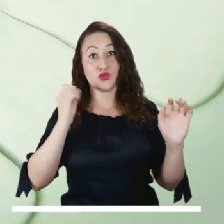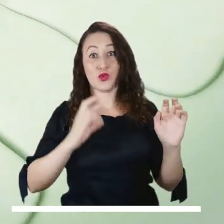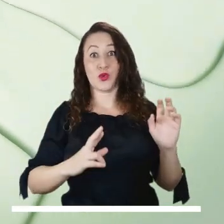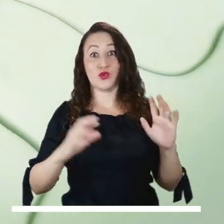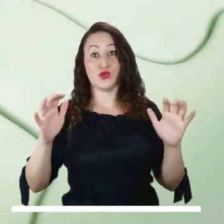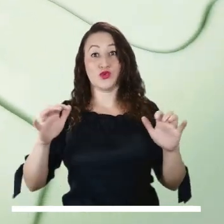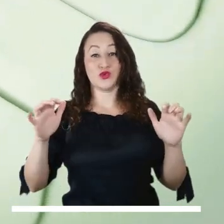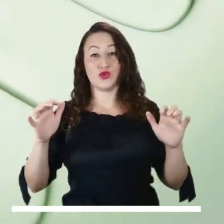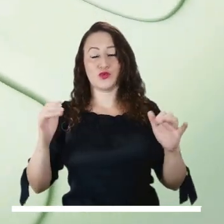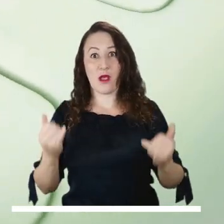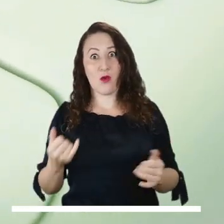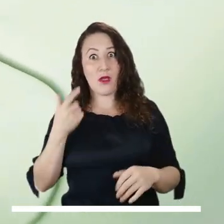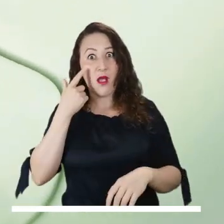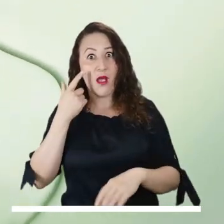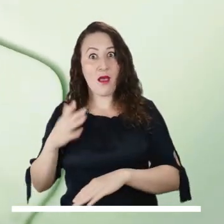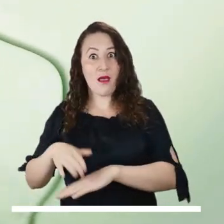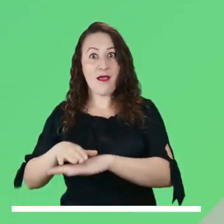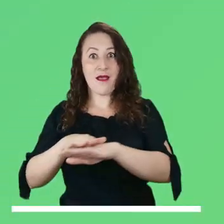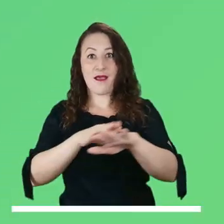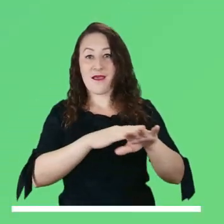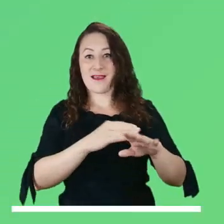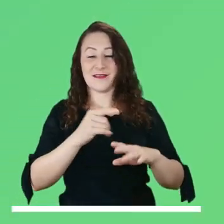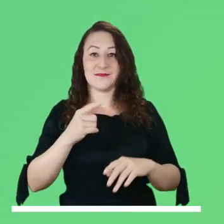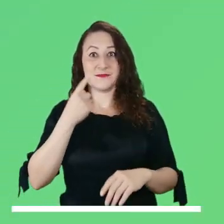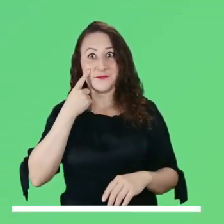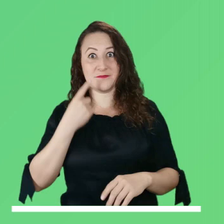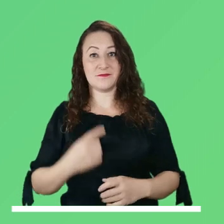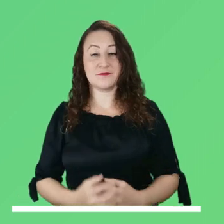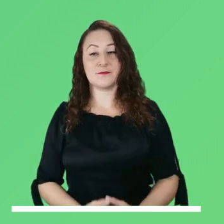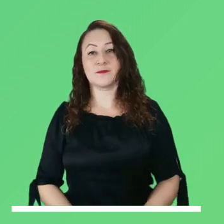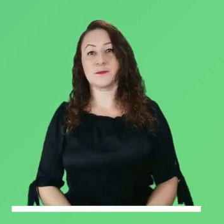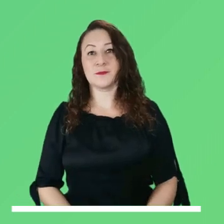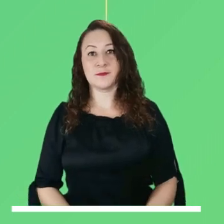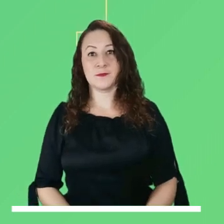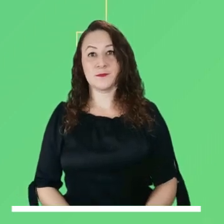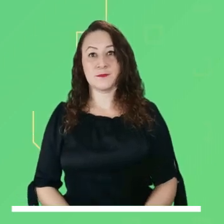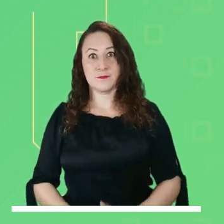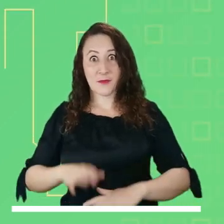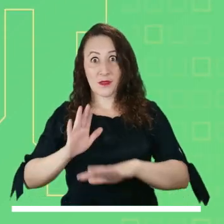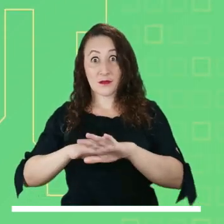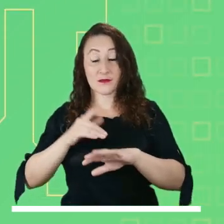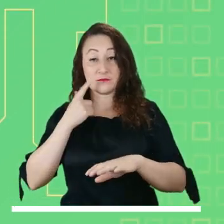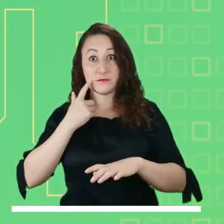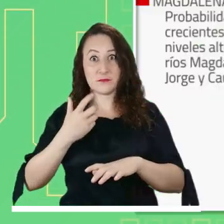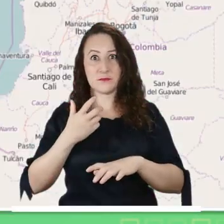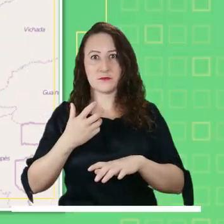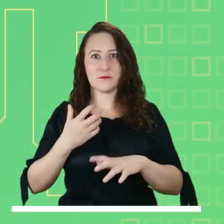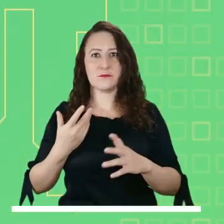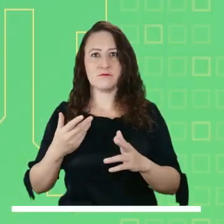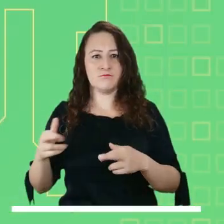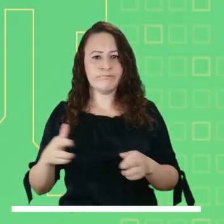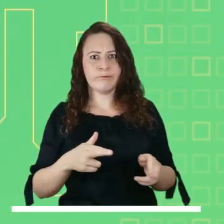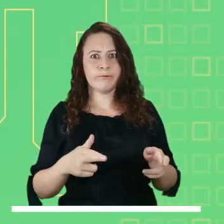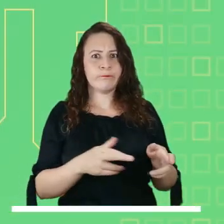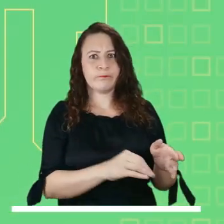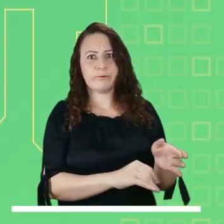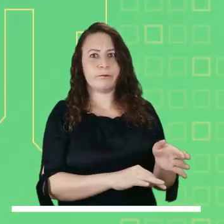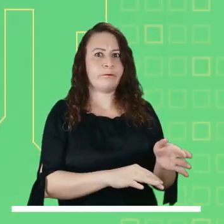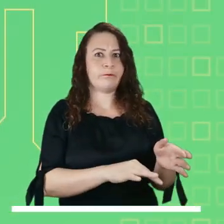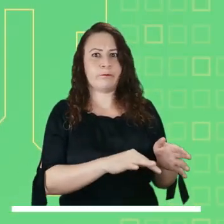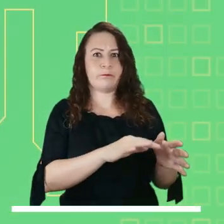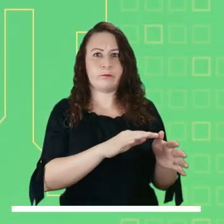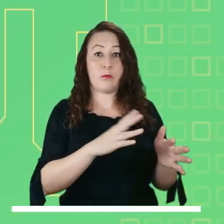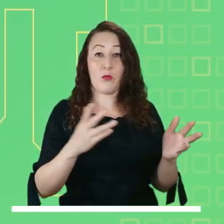algunas lluvias sobre el sur de la ciudad ahora mucha atención a las principales alertas para hoy a nivel nacional